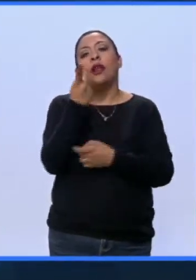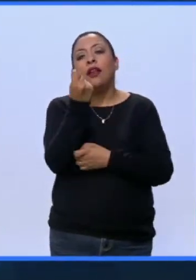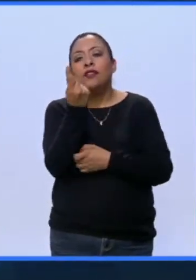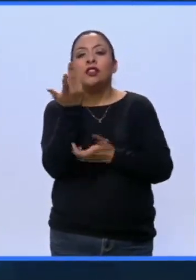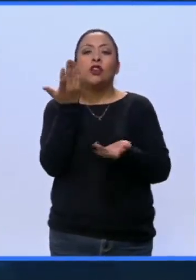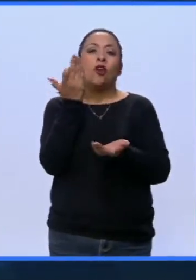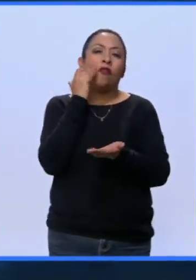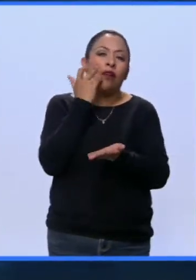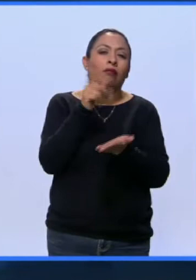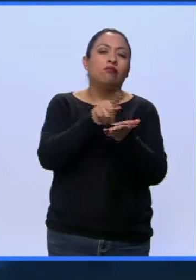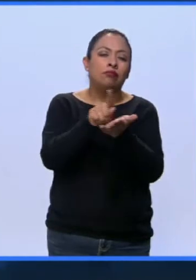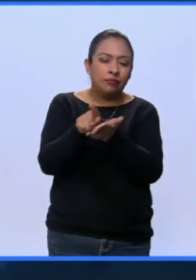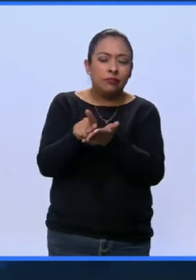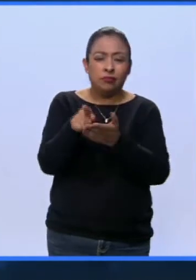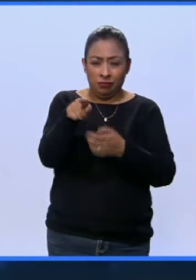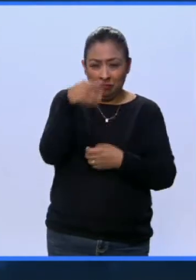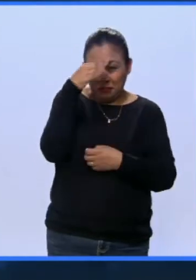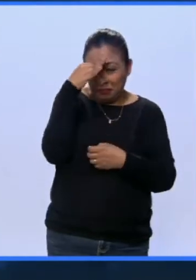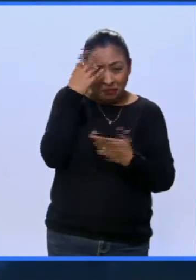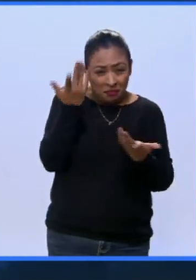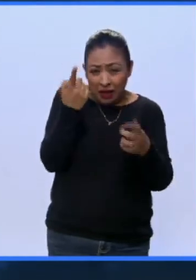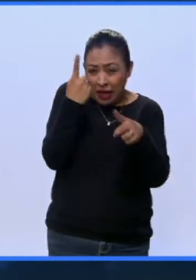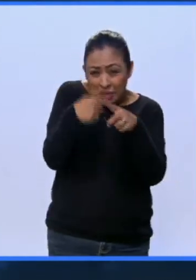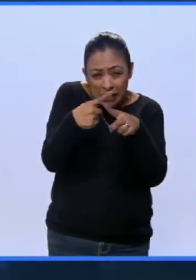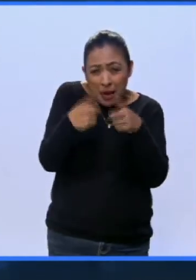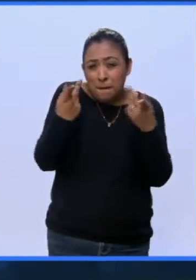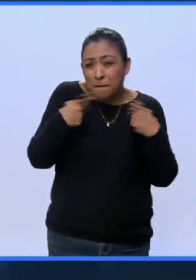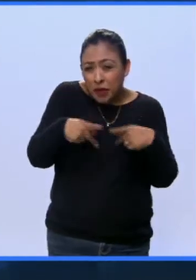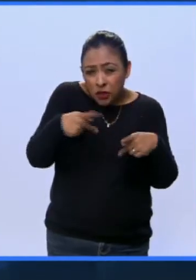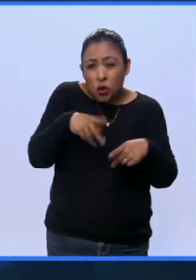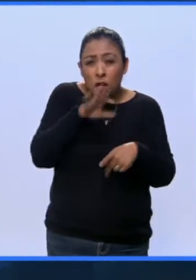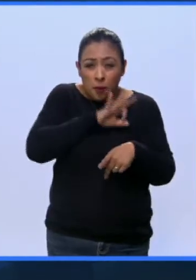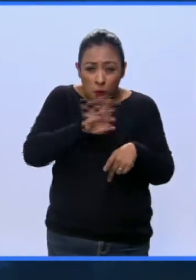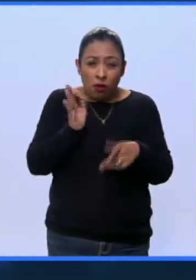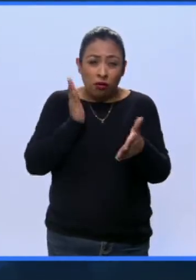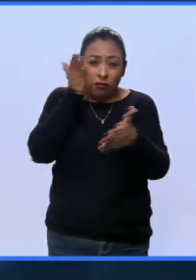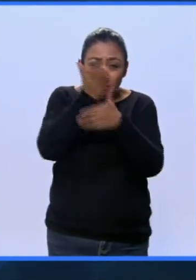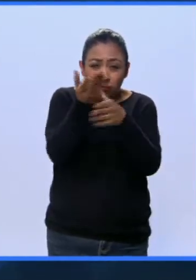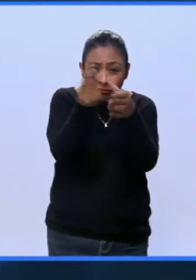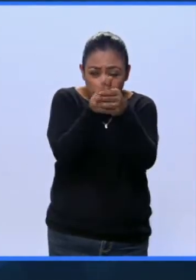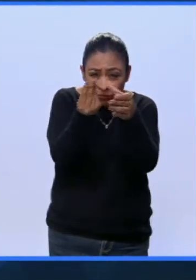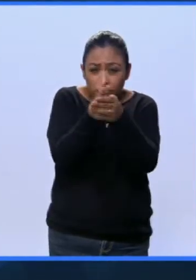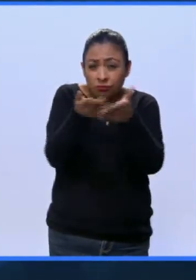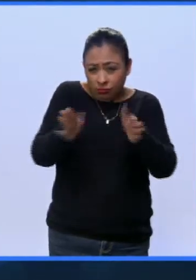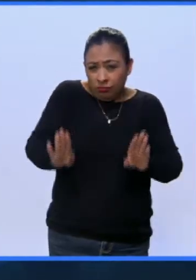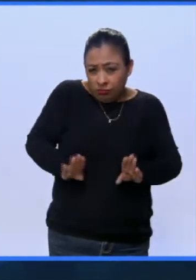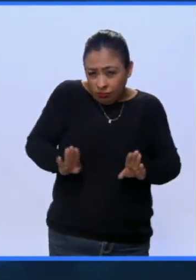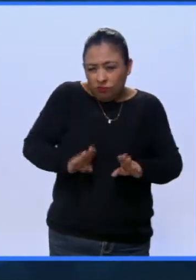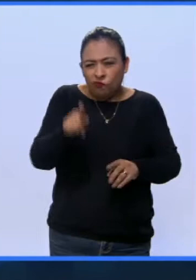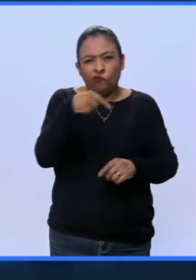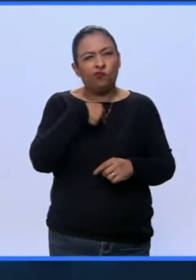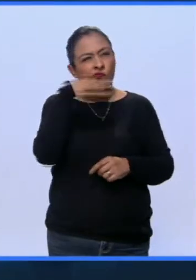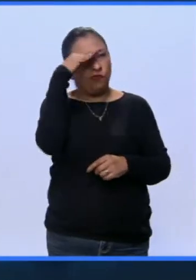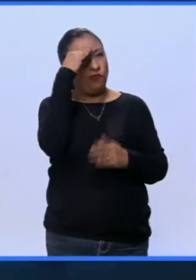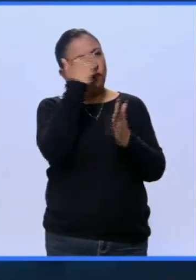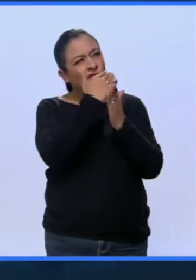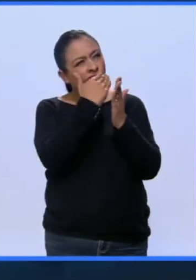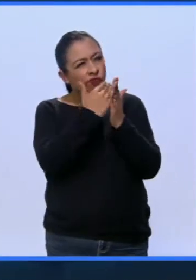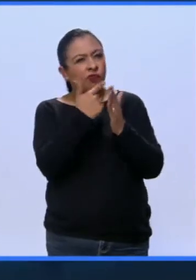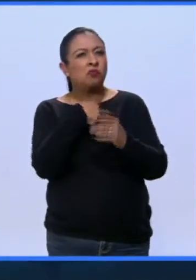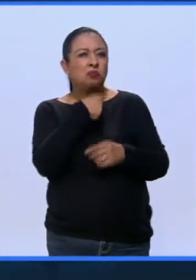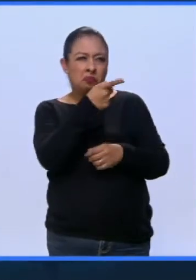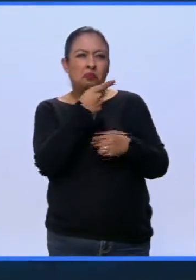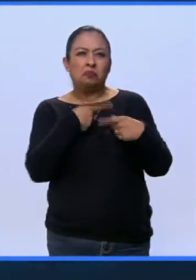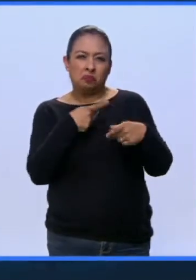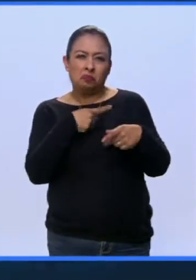Entonces, piénsas en si tienes algún público particular en el que hayas imaginado,